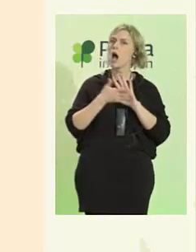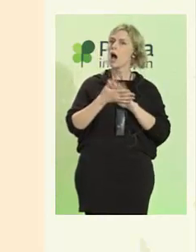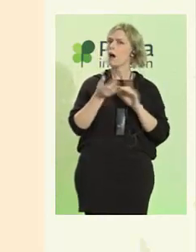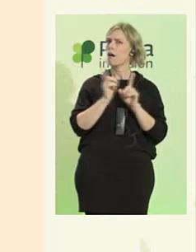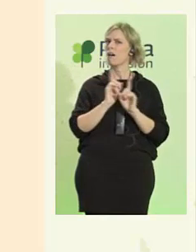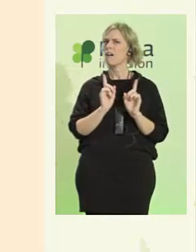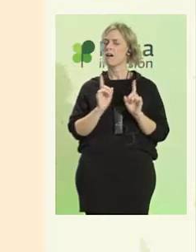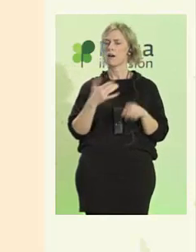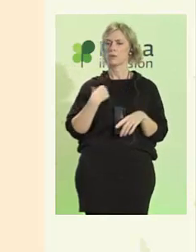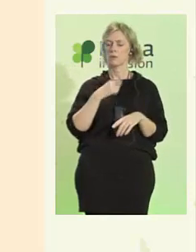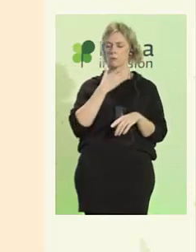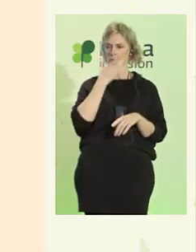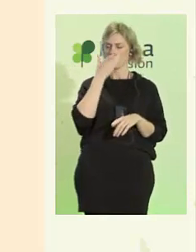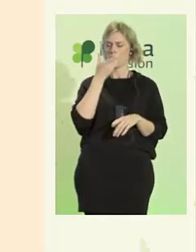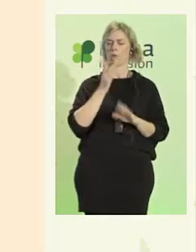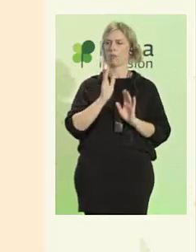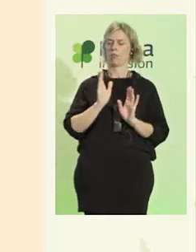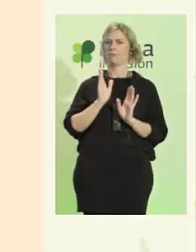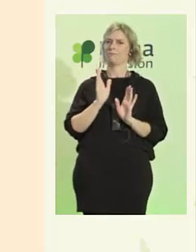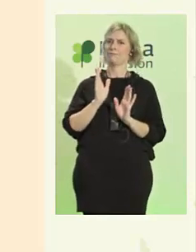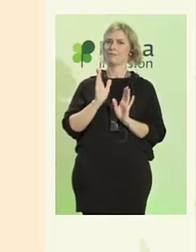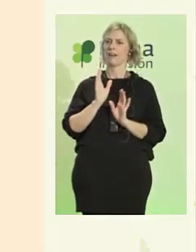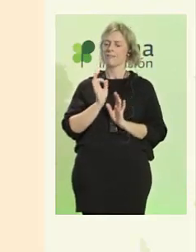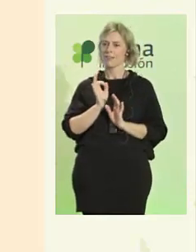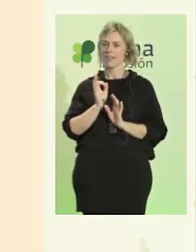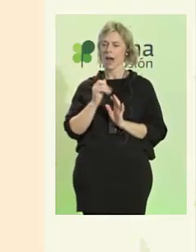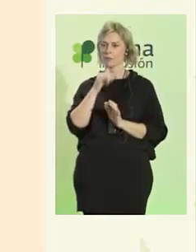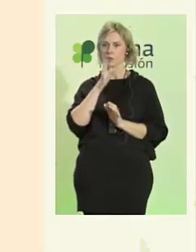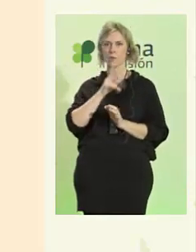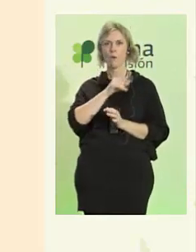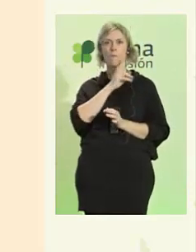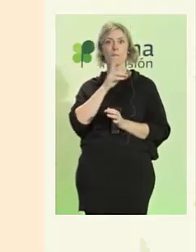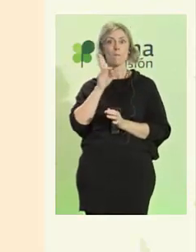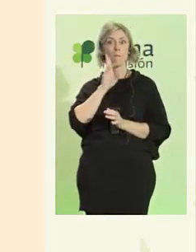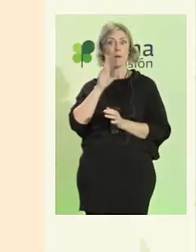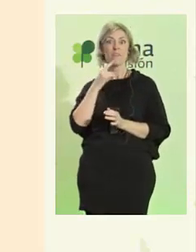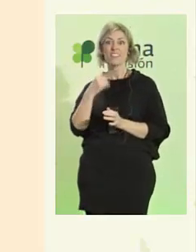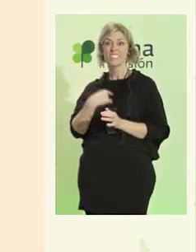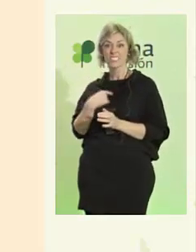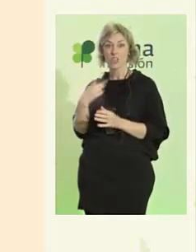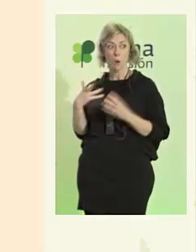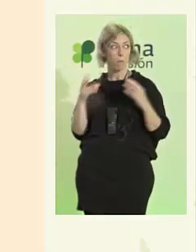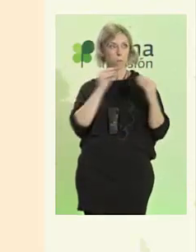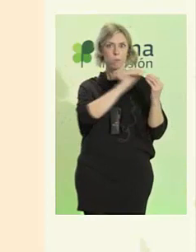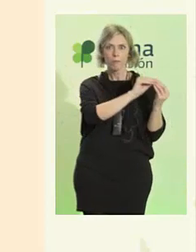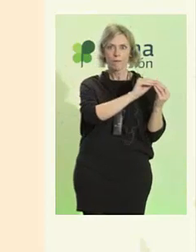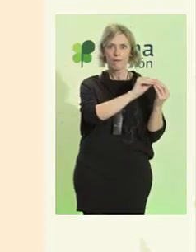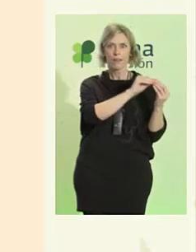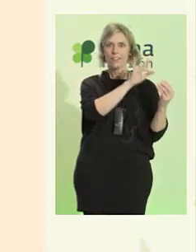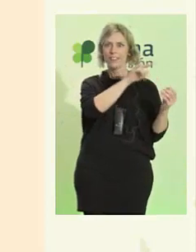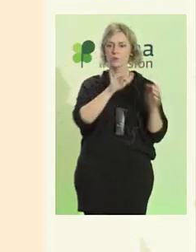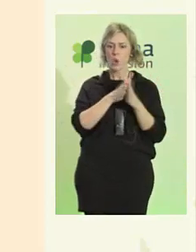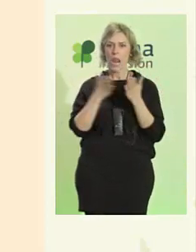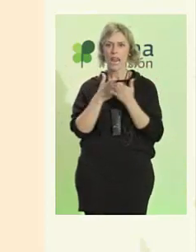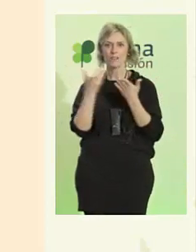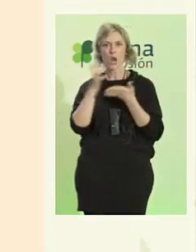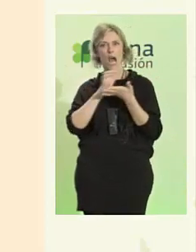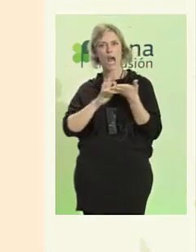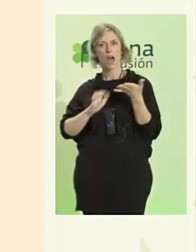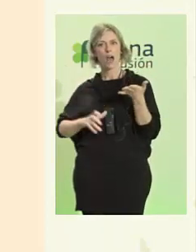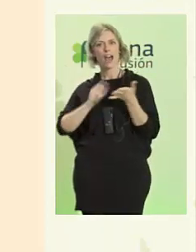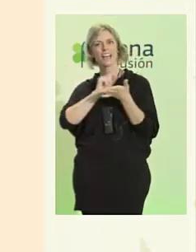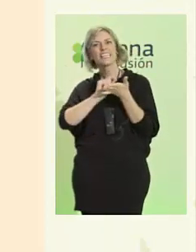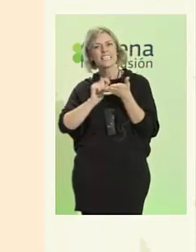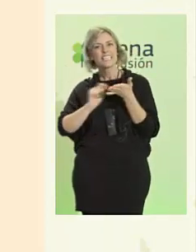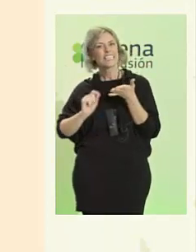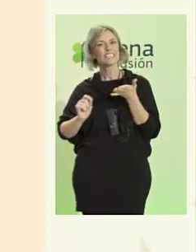la verdad, porque mi madre me había dicho lo mismo. Has escrito un libro sobre ciudadanía y no